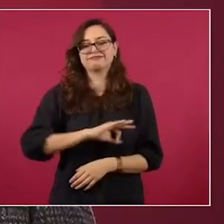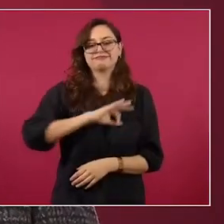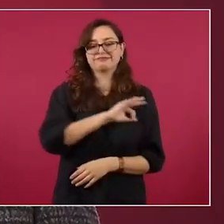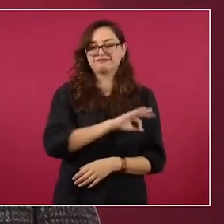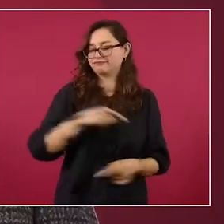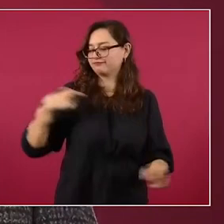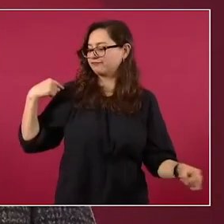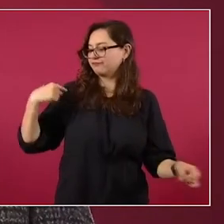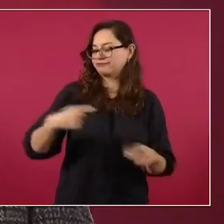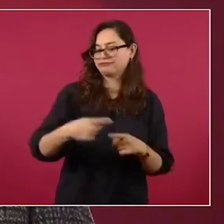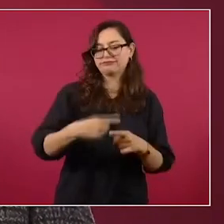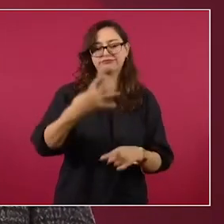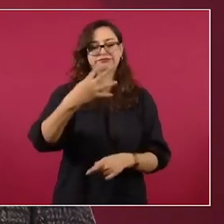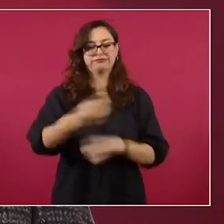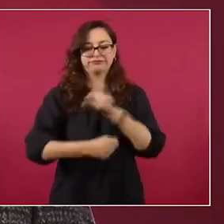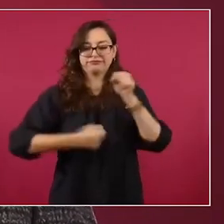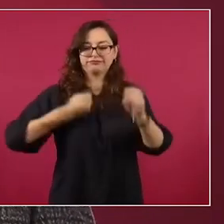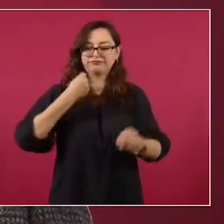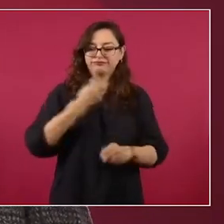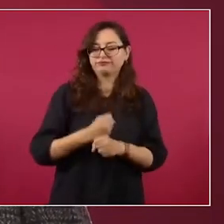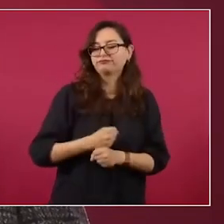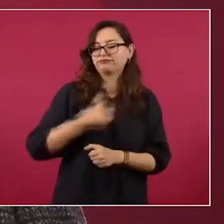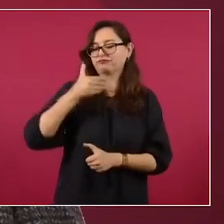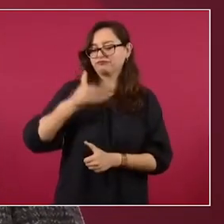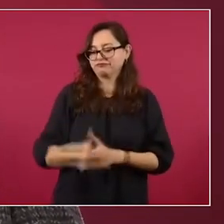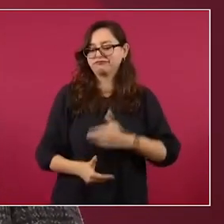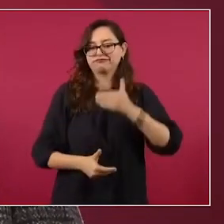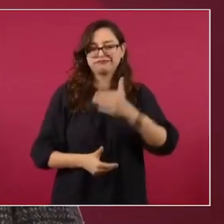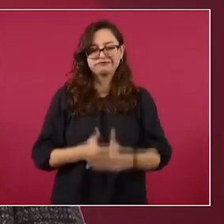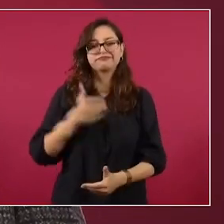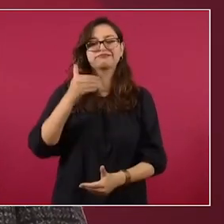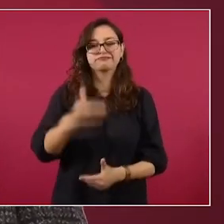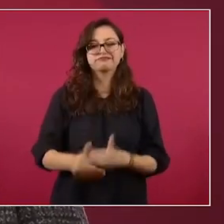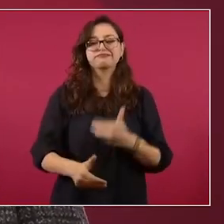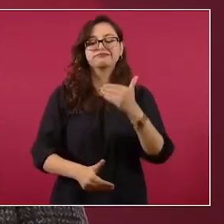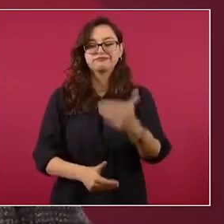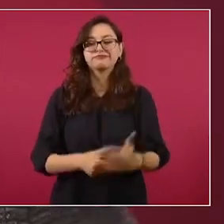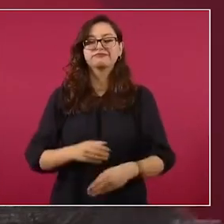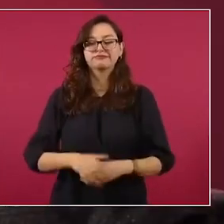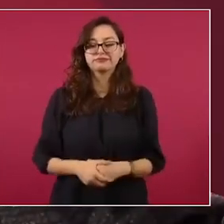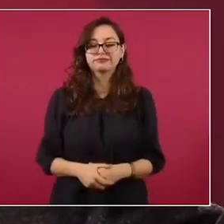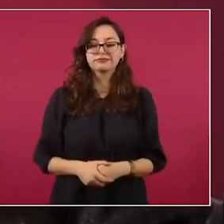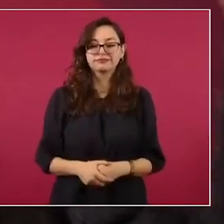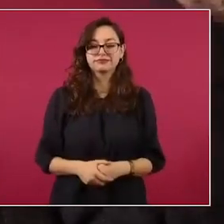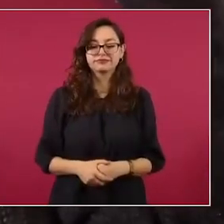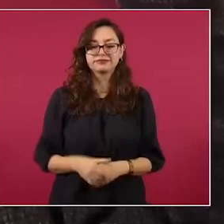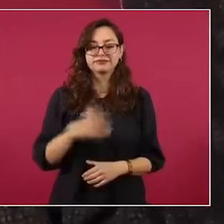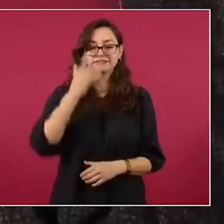avance de la Cuarta Transformación, porque